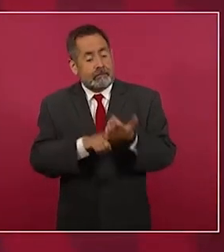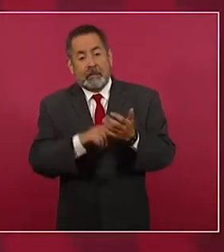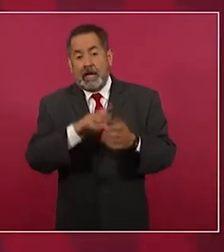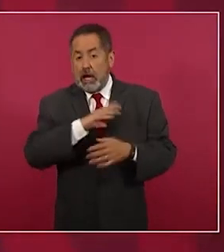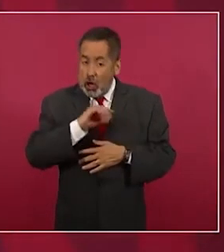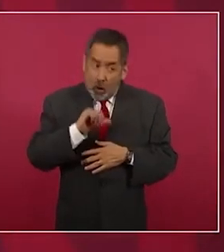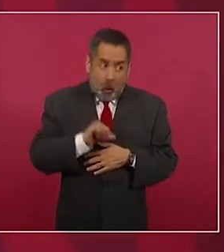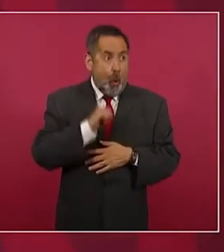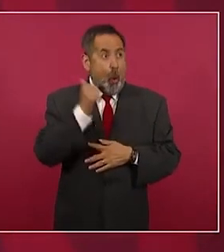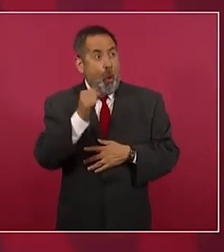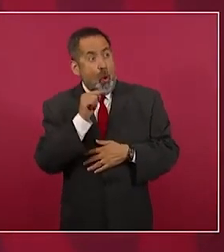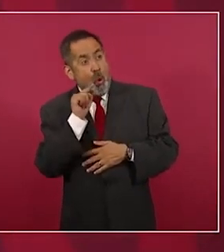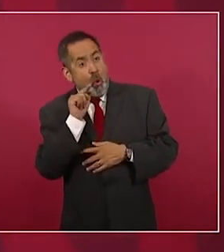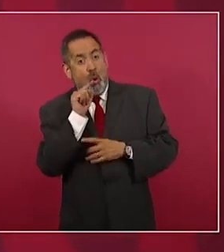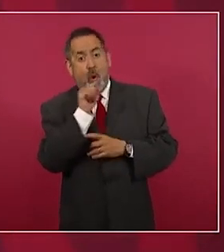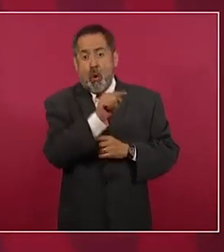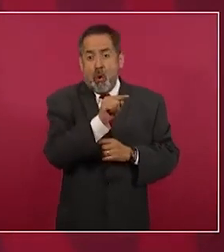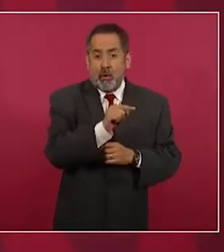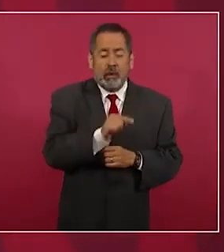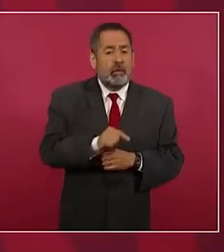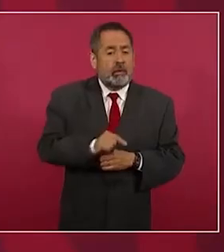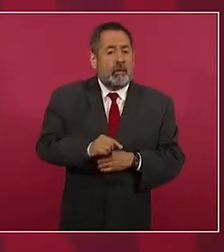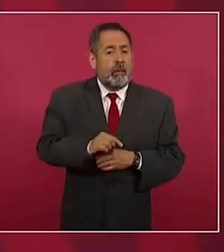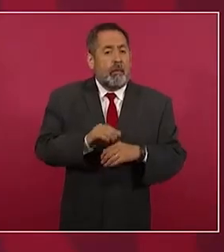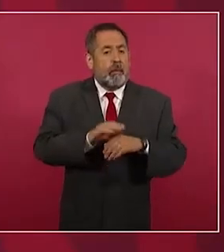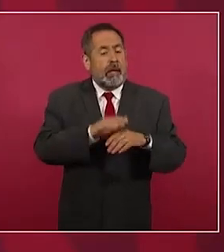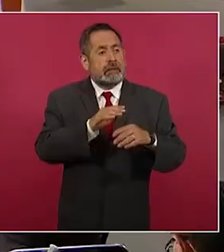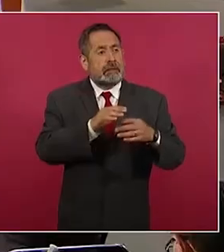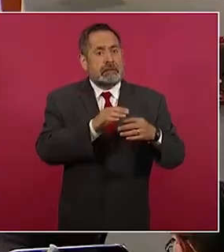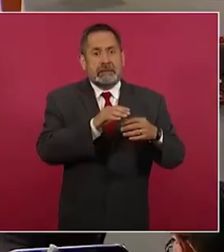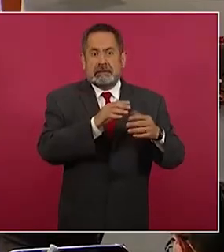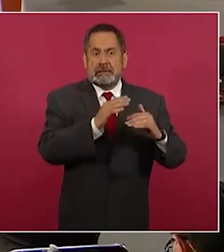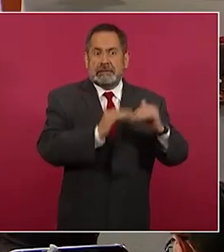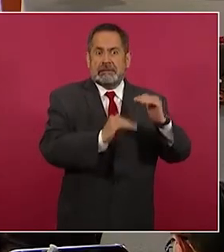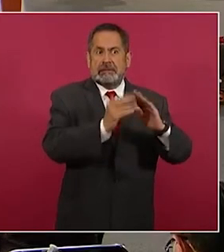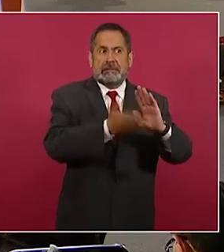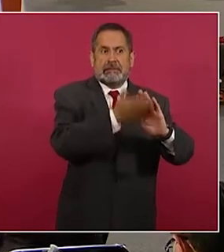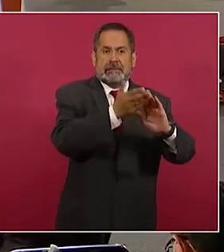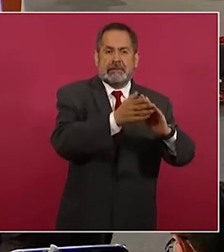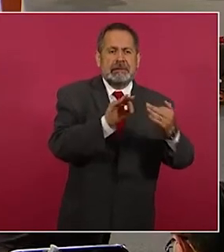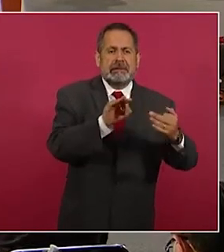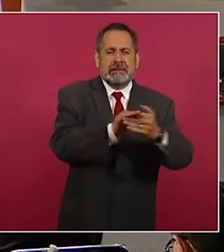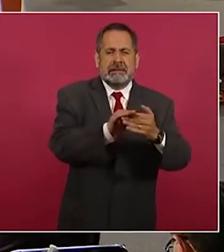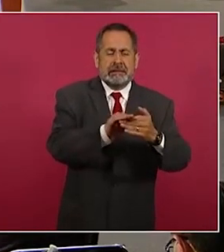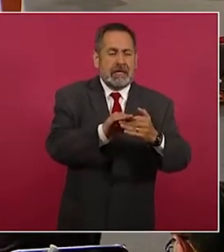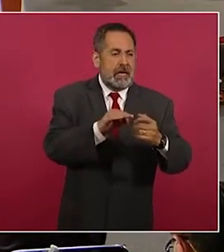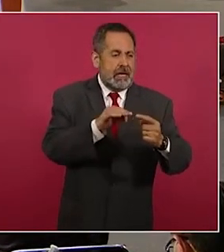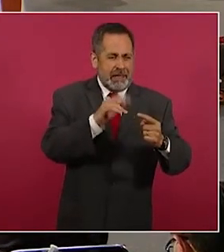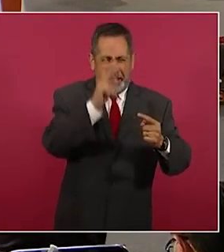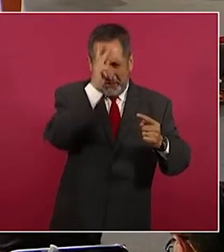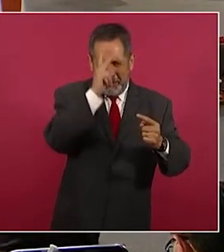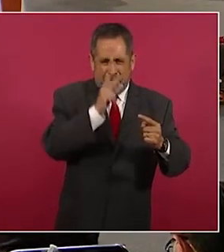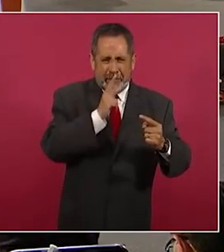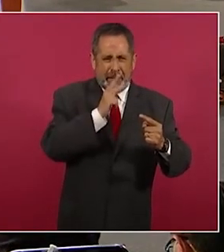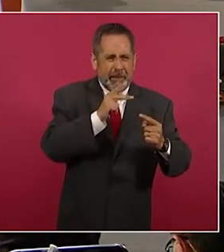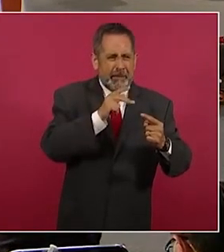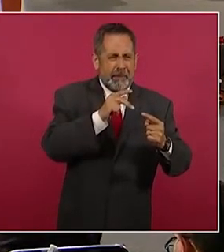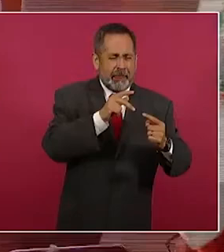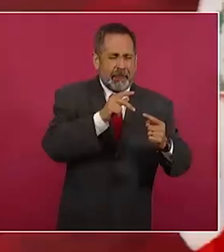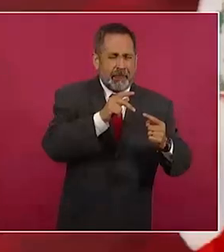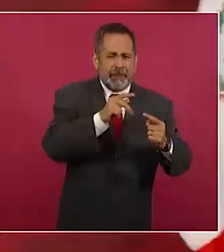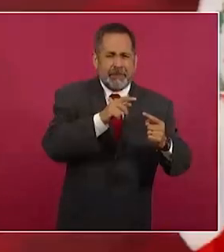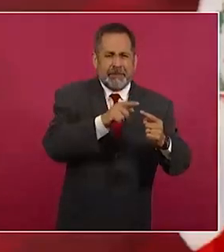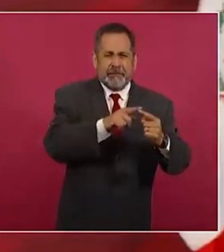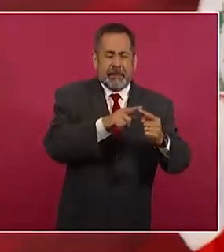desarrollo cerca de Valladolid, en Yucatán,